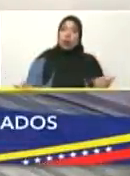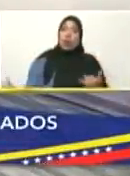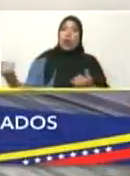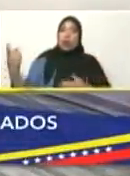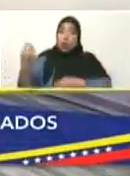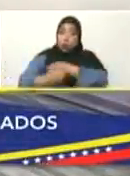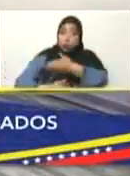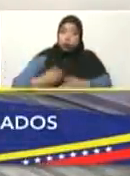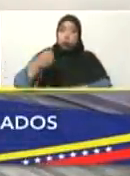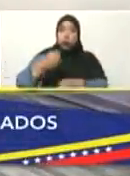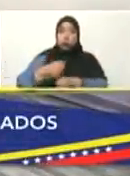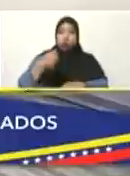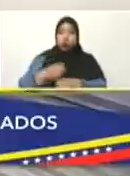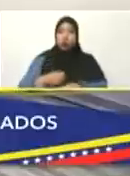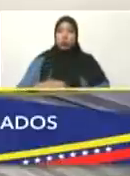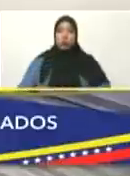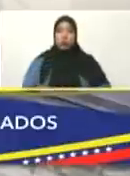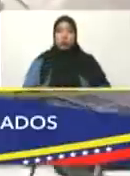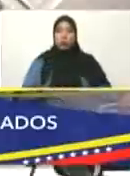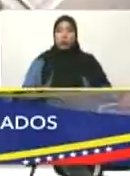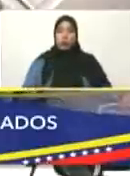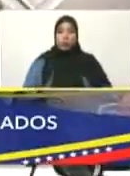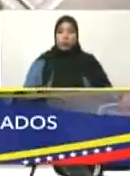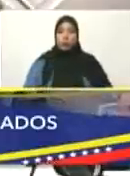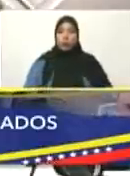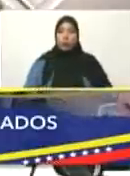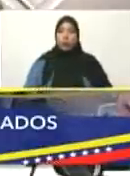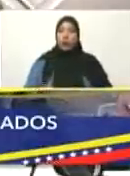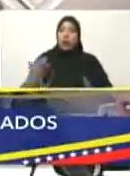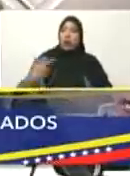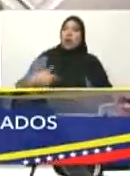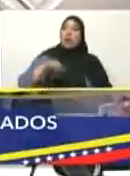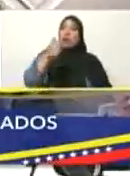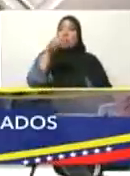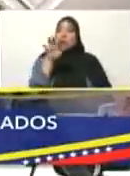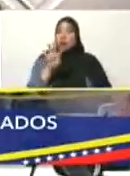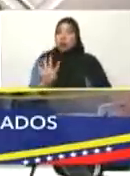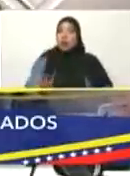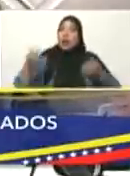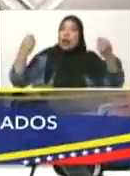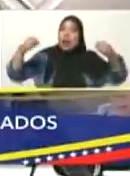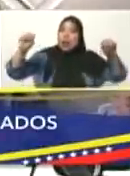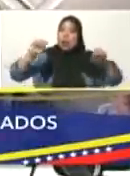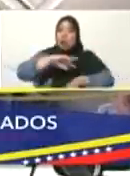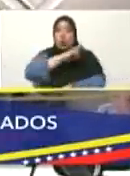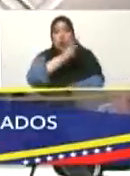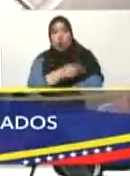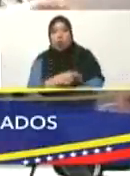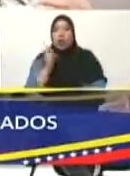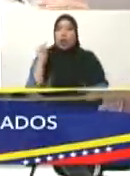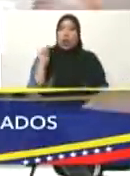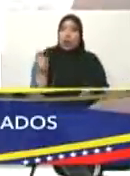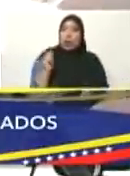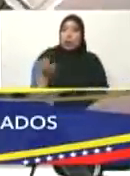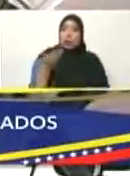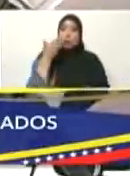-policial, perfecta. Y, número catorce, activar la fuerza de tarea humanitaria.